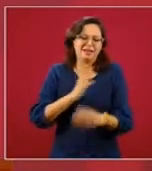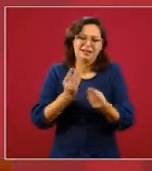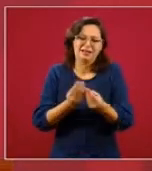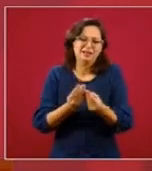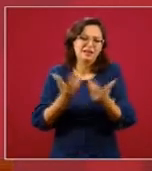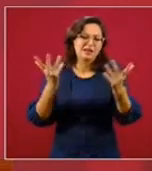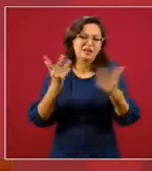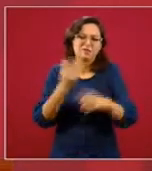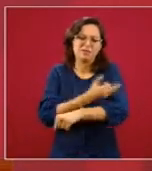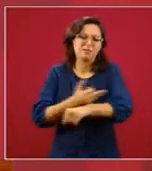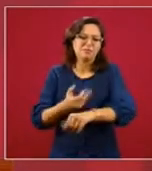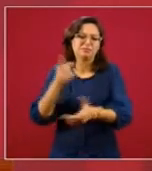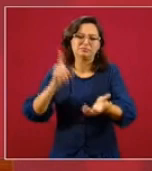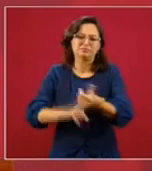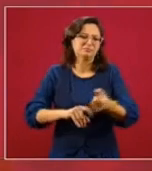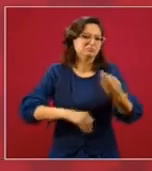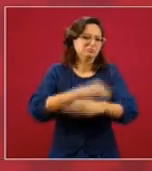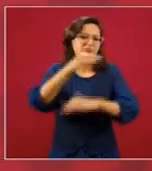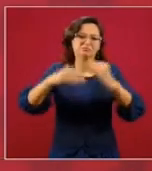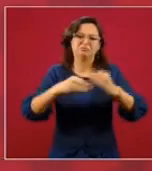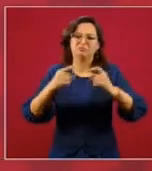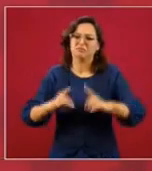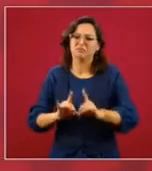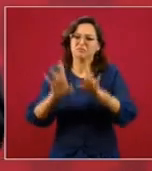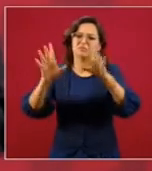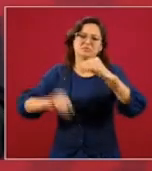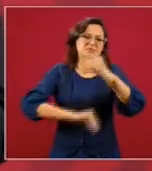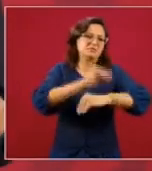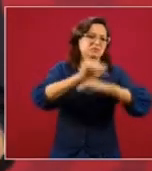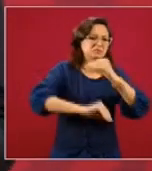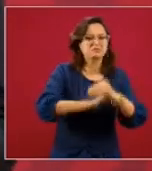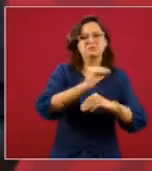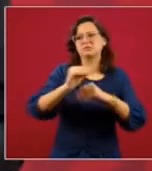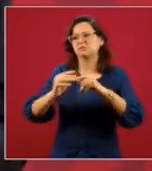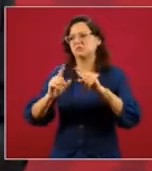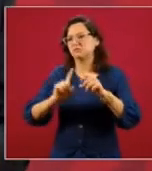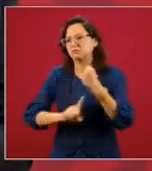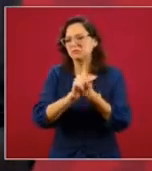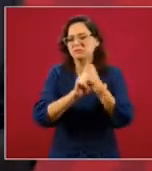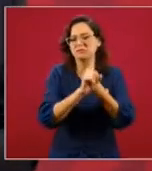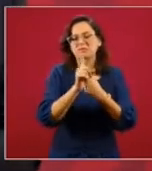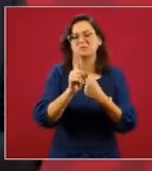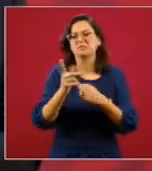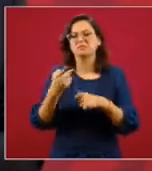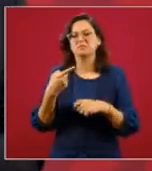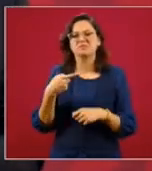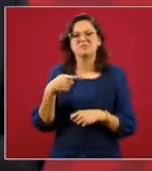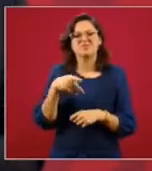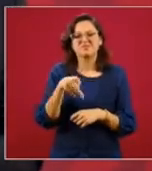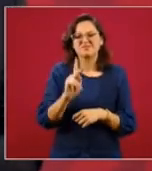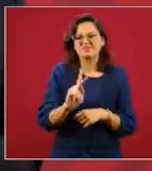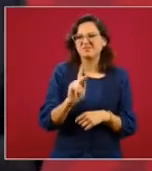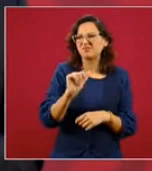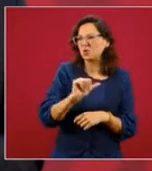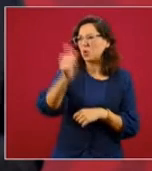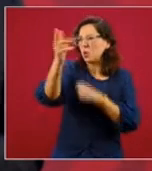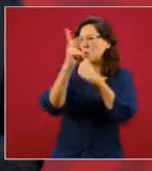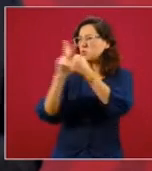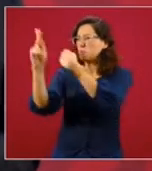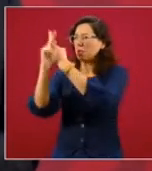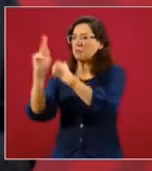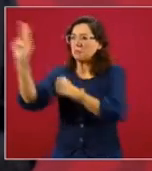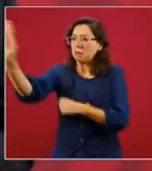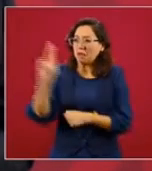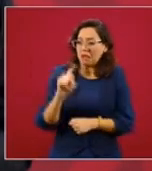hay diferencias, pero que se tenga que extrapolar lo que sucede en otras partes,